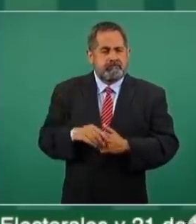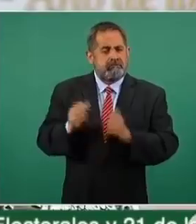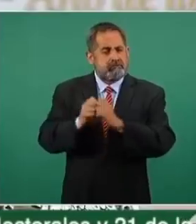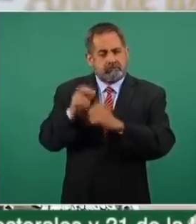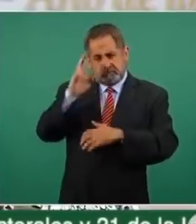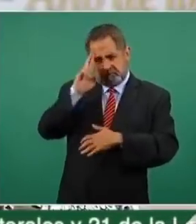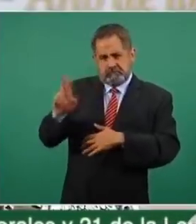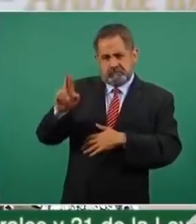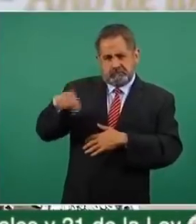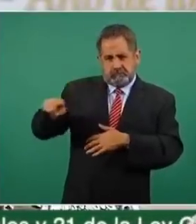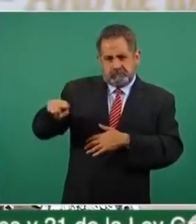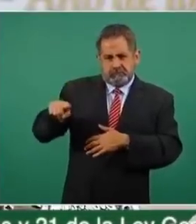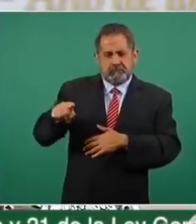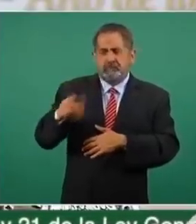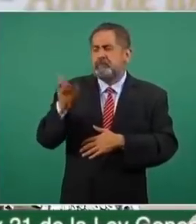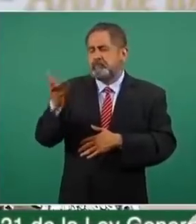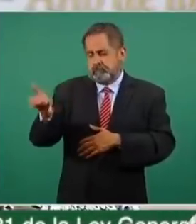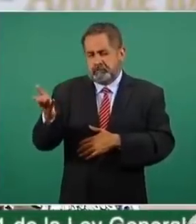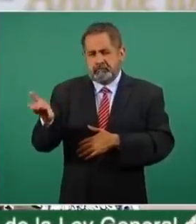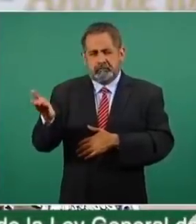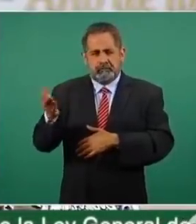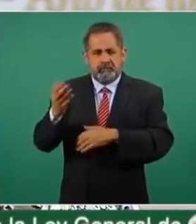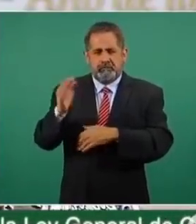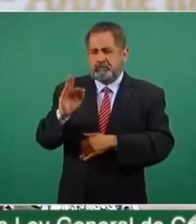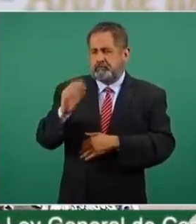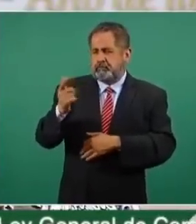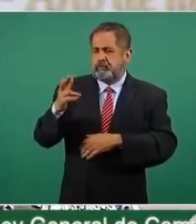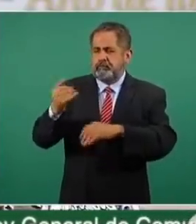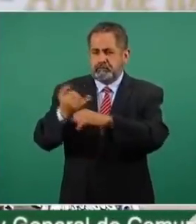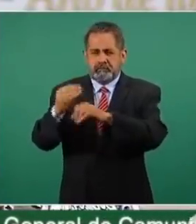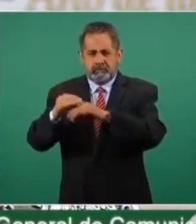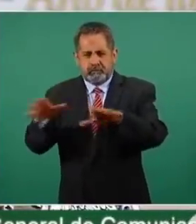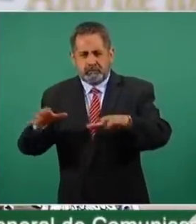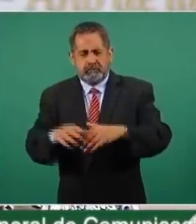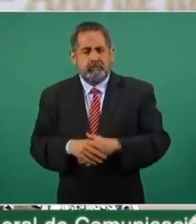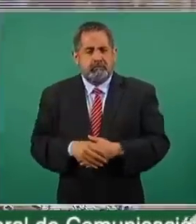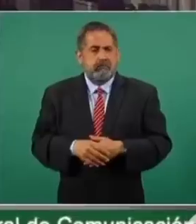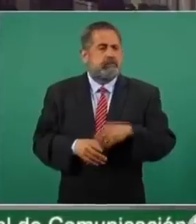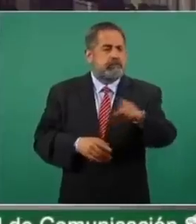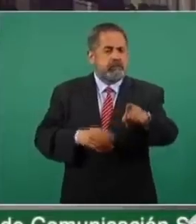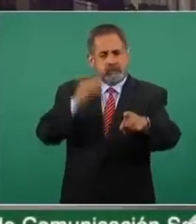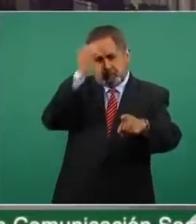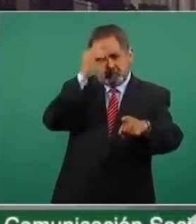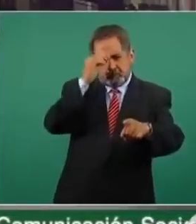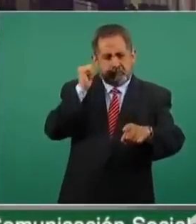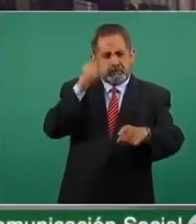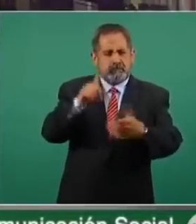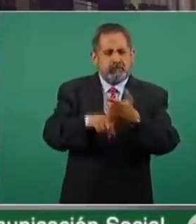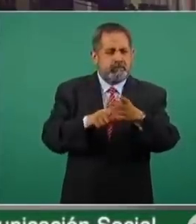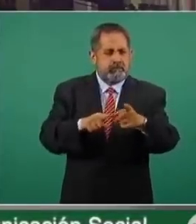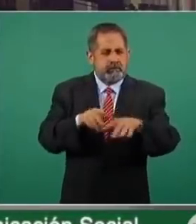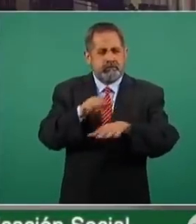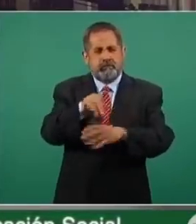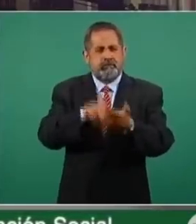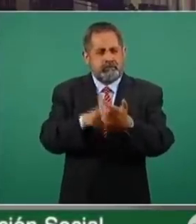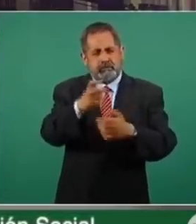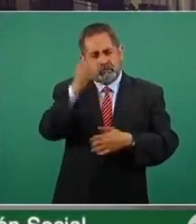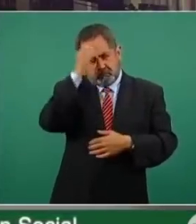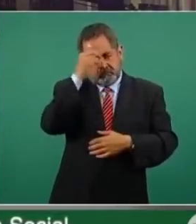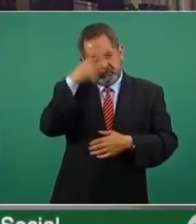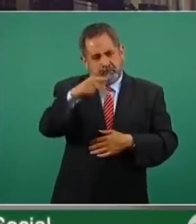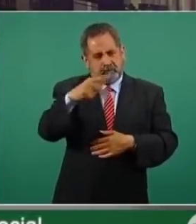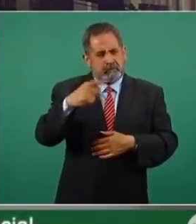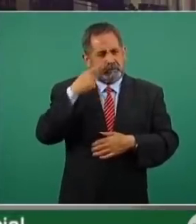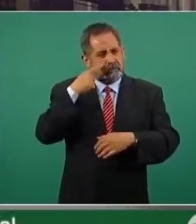respetuosamente pedirle a la Fiscalía que informe ¿pero usted no tendría ninguna opinión personal al respecto sobre estos